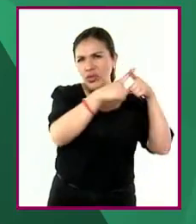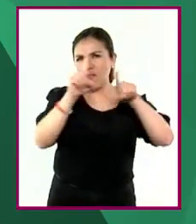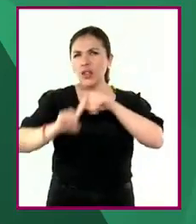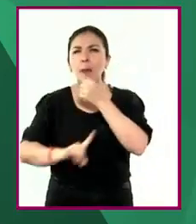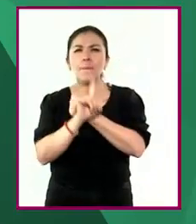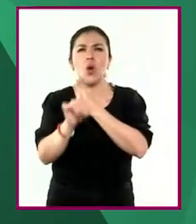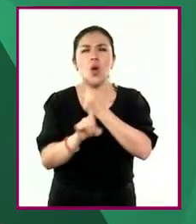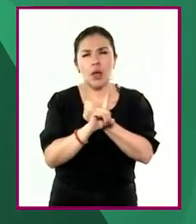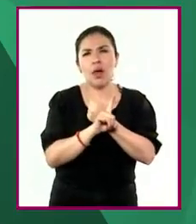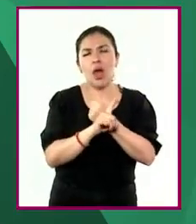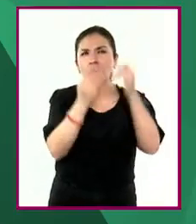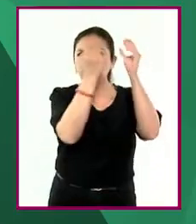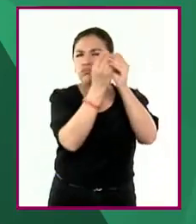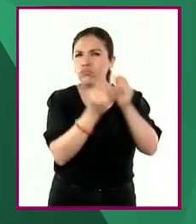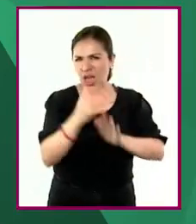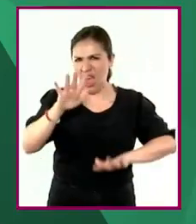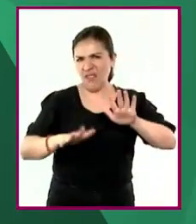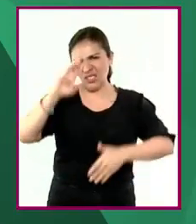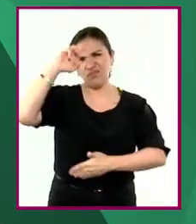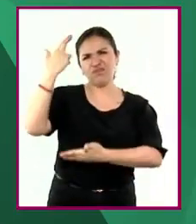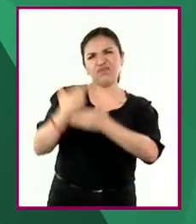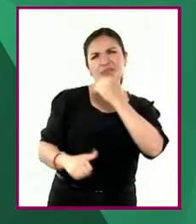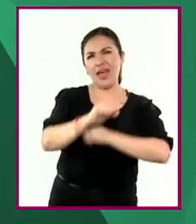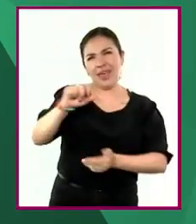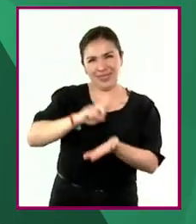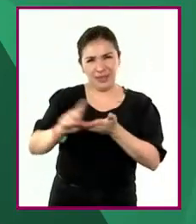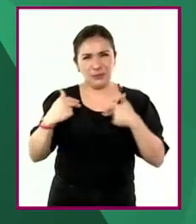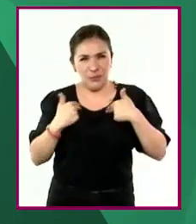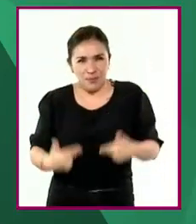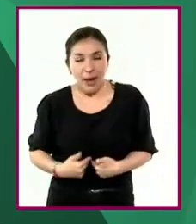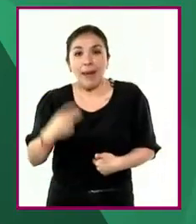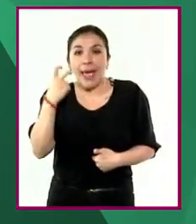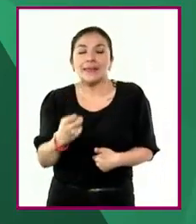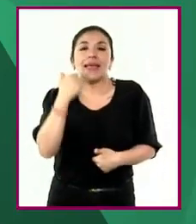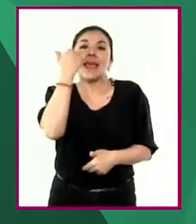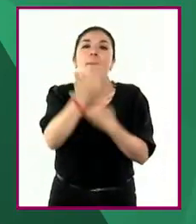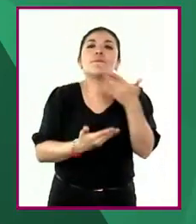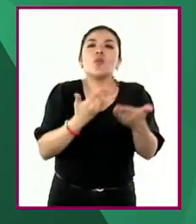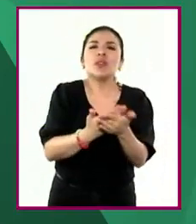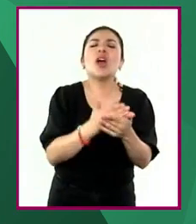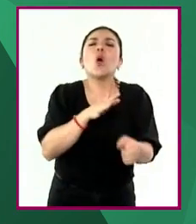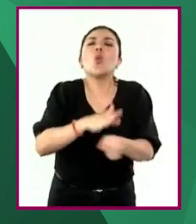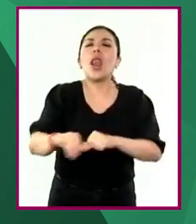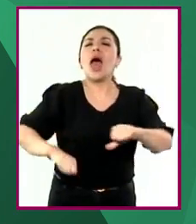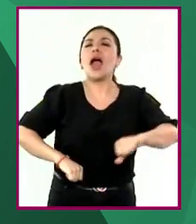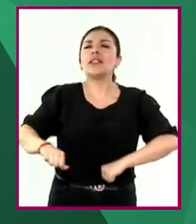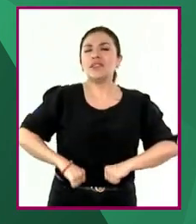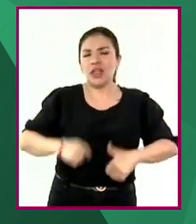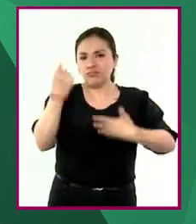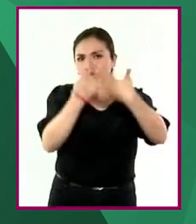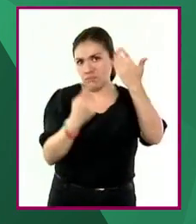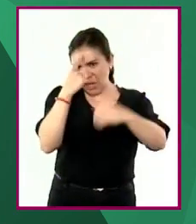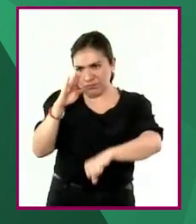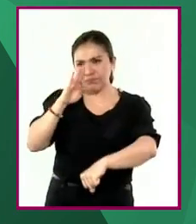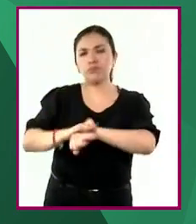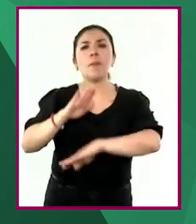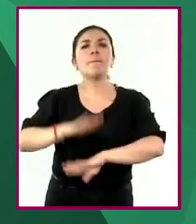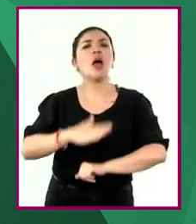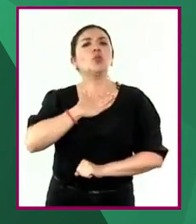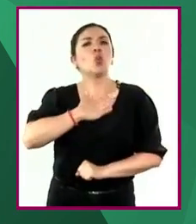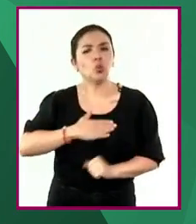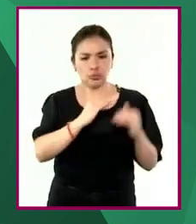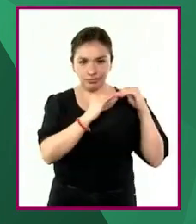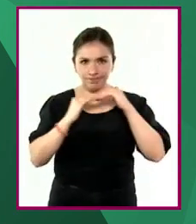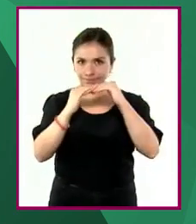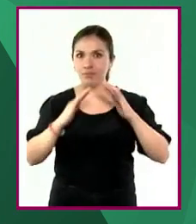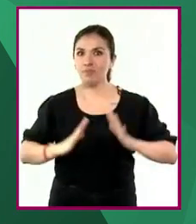de situaciones en las que no se respetan los derechos humanos, se propondrán acciones que favorezcan la justicia y la